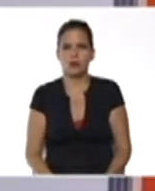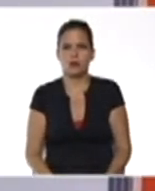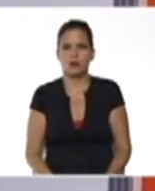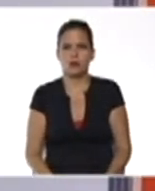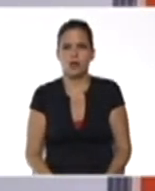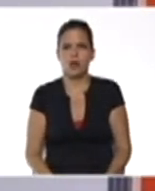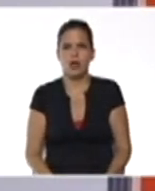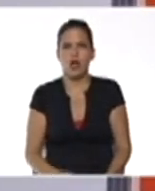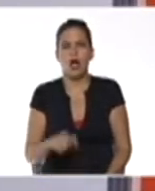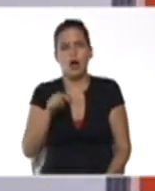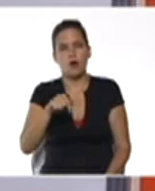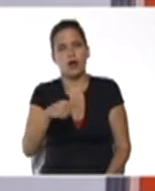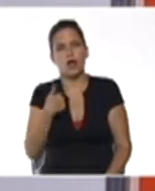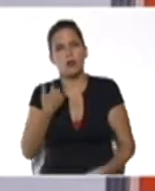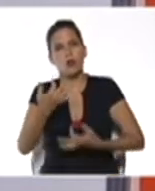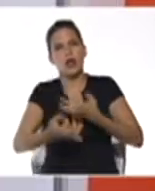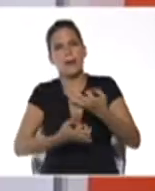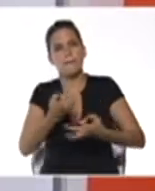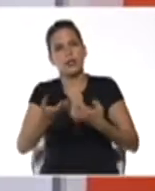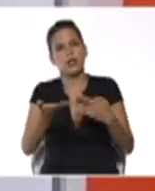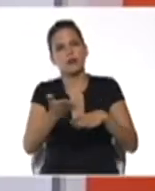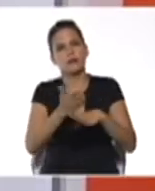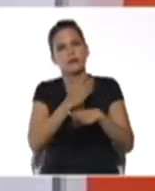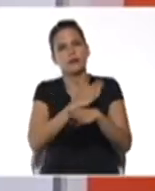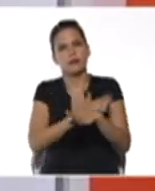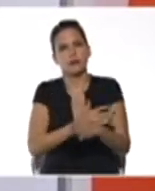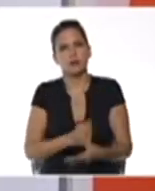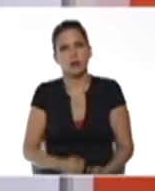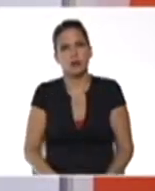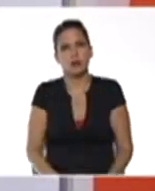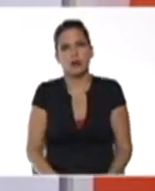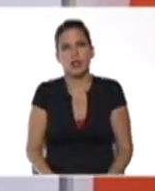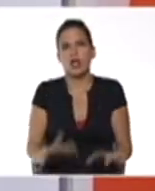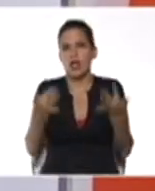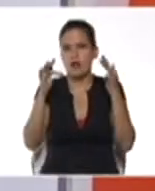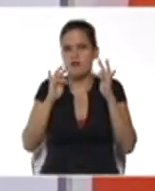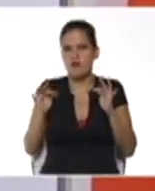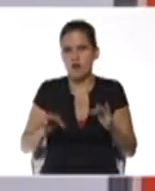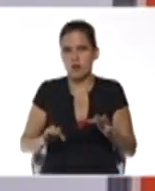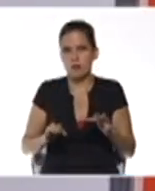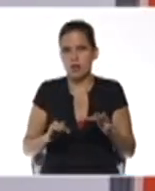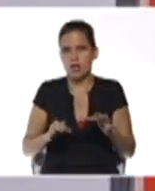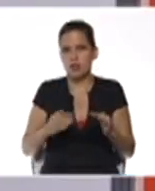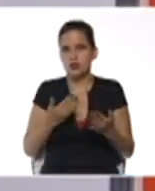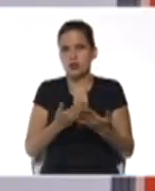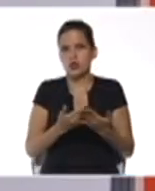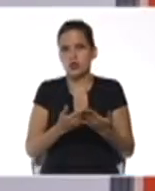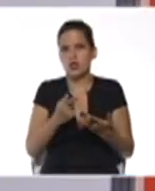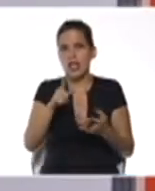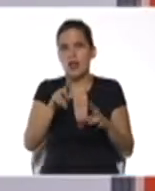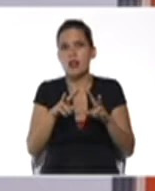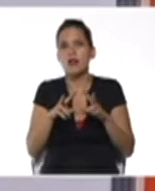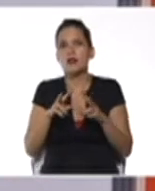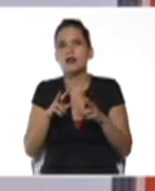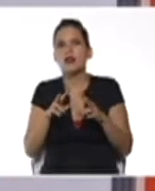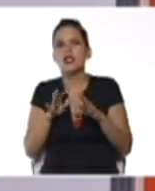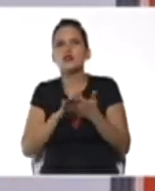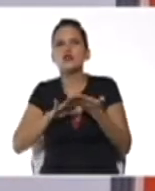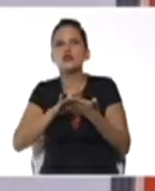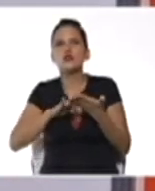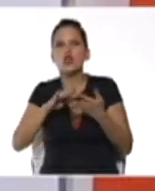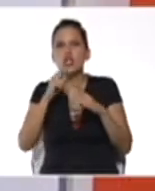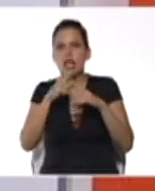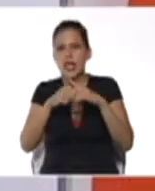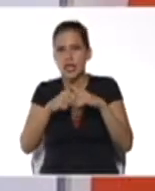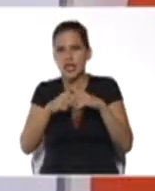Ahora, como les indiqué al principio, vamos a pasar al método de sustitución, es decir, este valor de x, que ya lo conocemos que es 1,